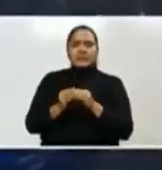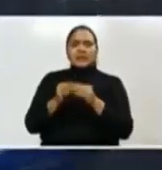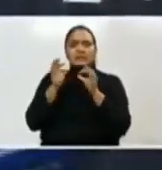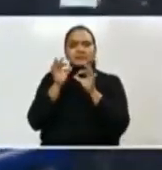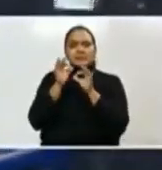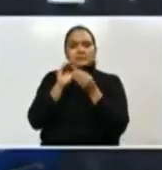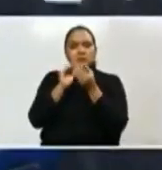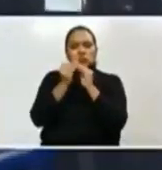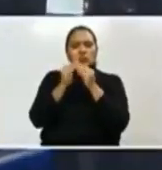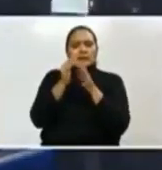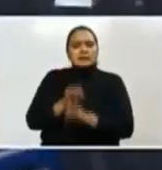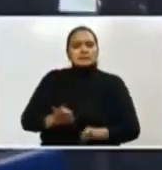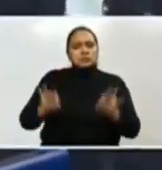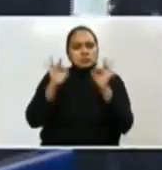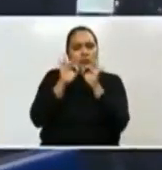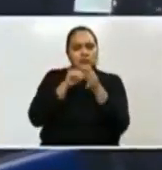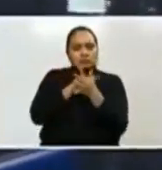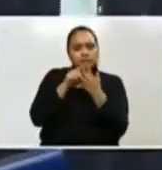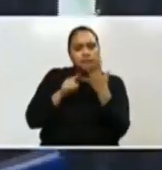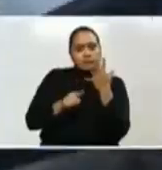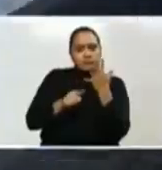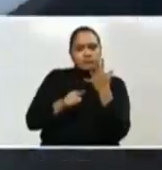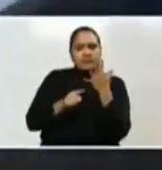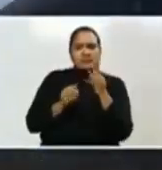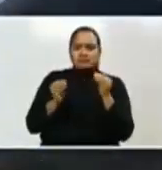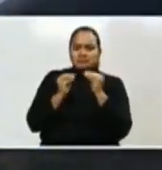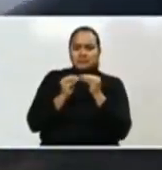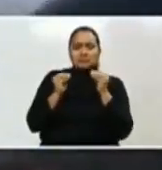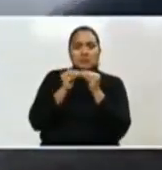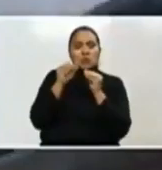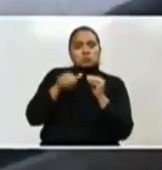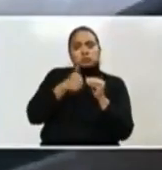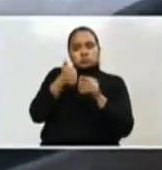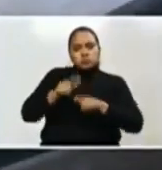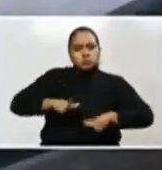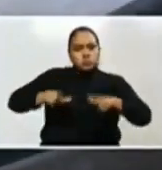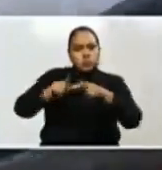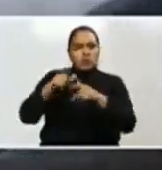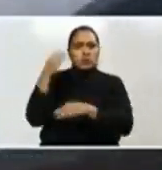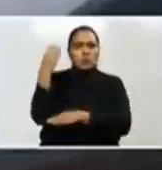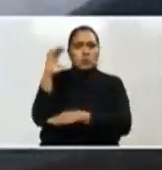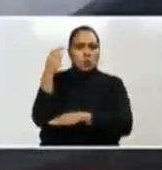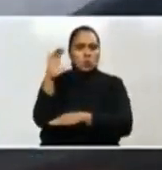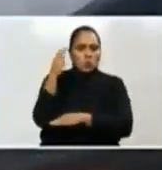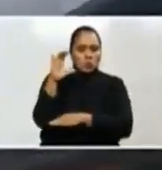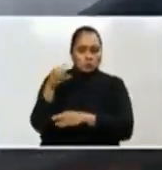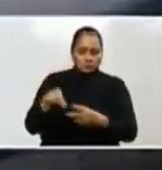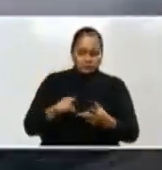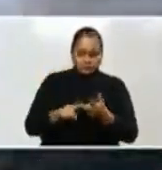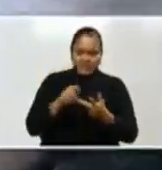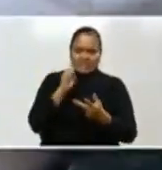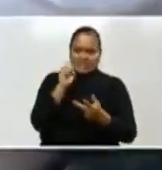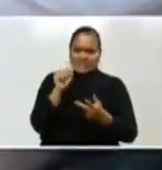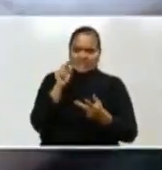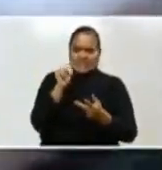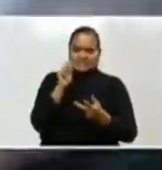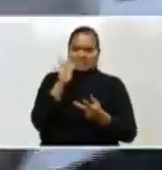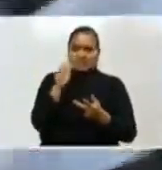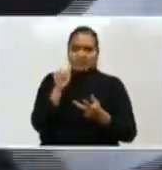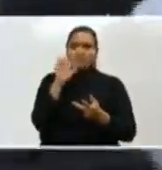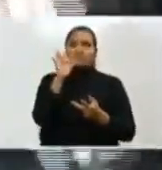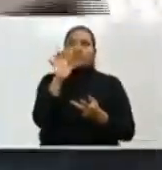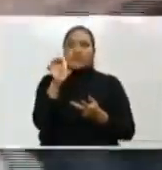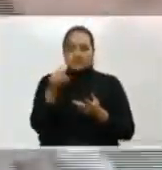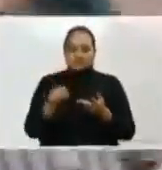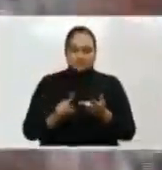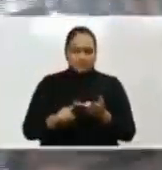ciudades. Y también hemos movilizado hacia áreas como Colón, en Santa Fe, Colón, también los, y